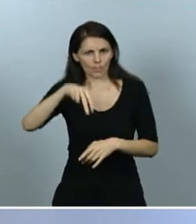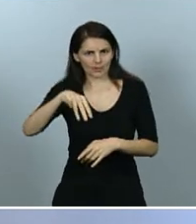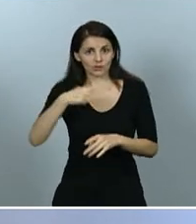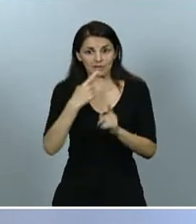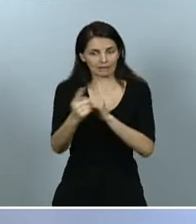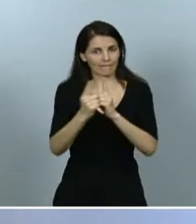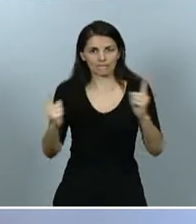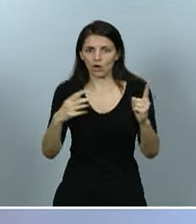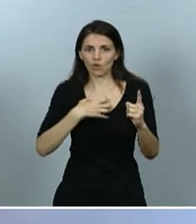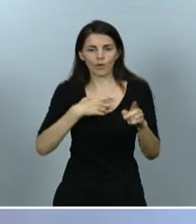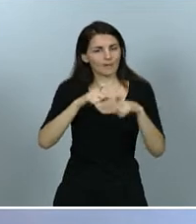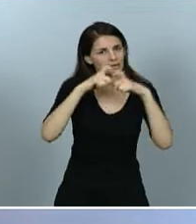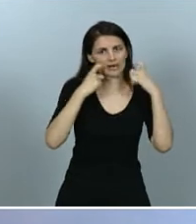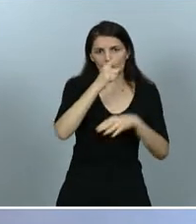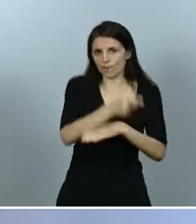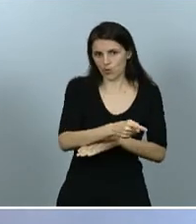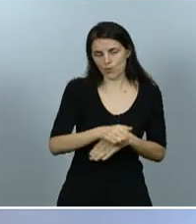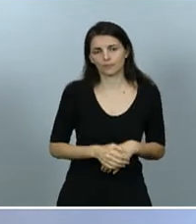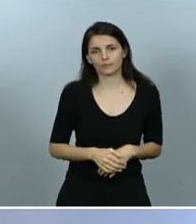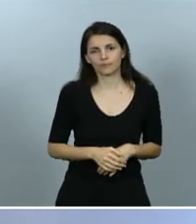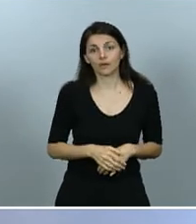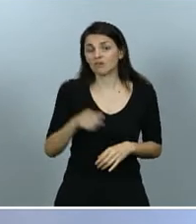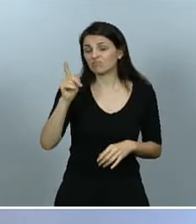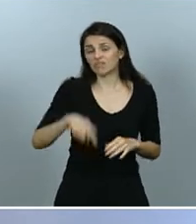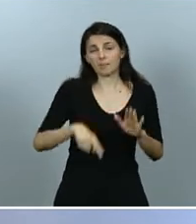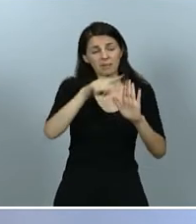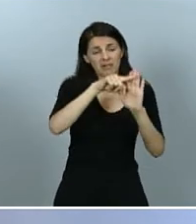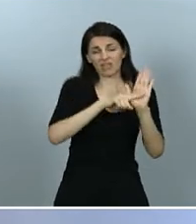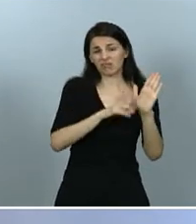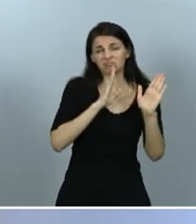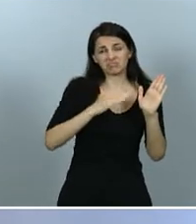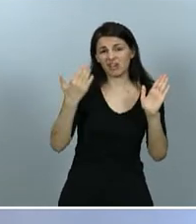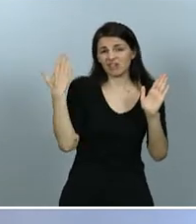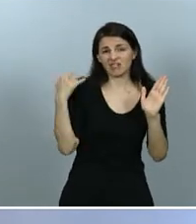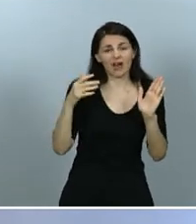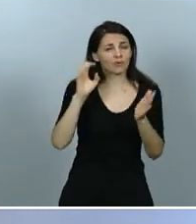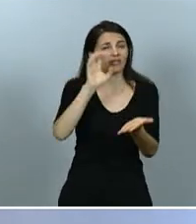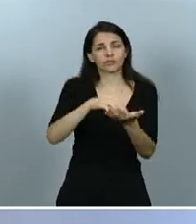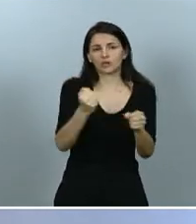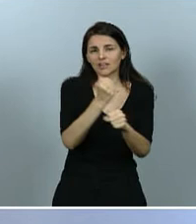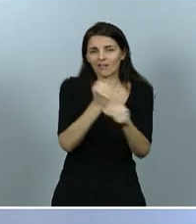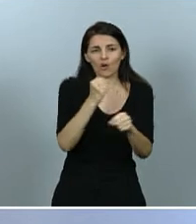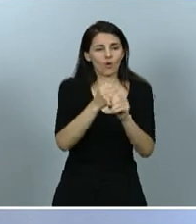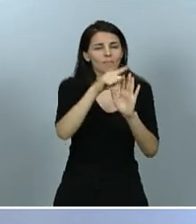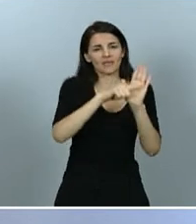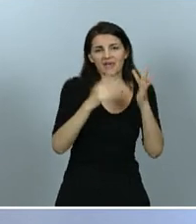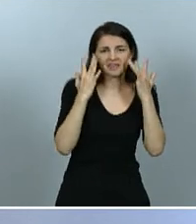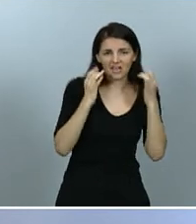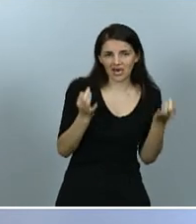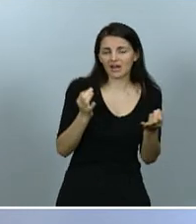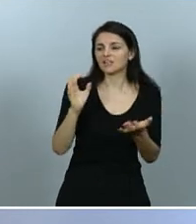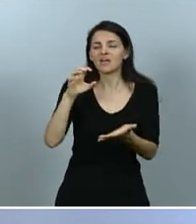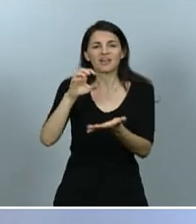también toda la serie de medidas que ya estaban vigentes en materia de prevención e higiene en centros de trabajo, en centros docentes, en hospitales,